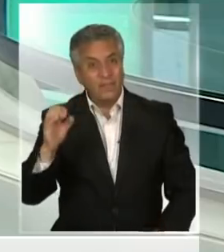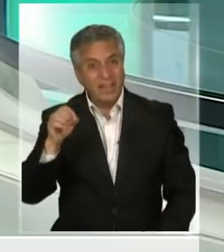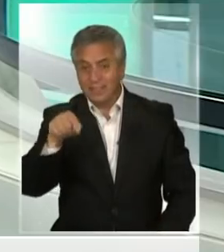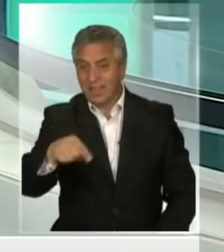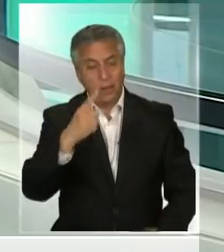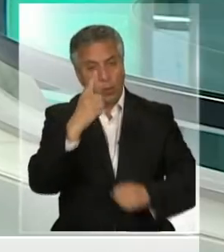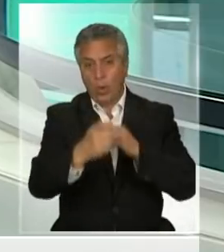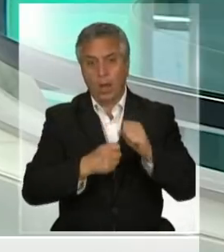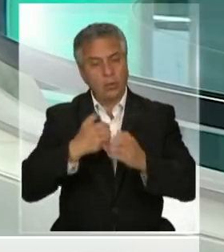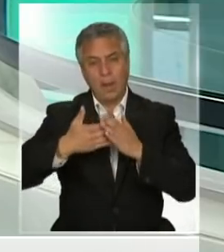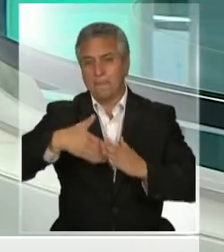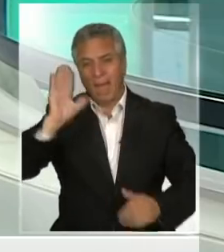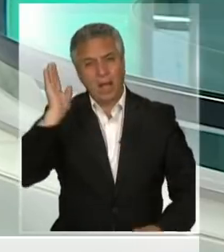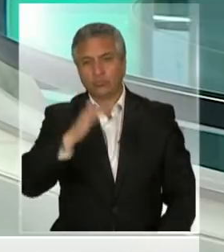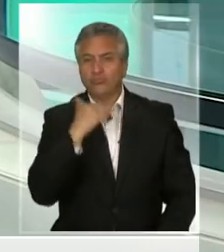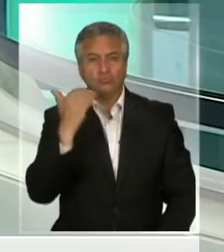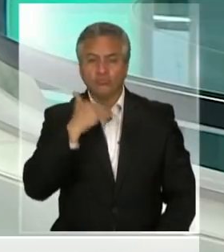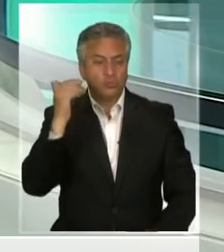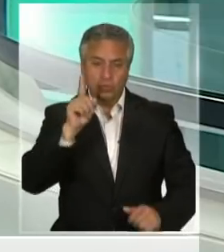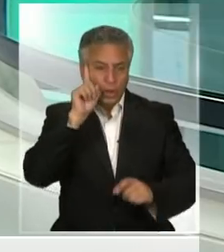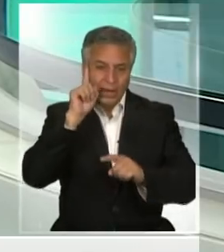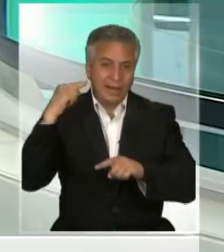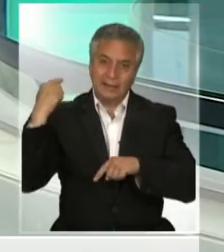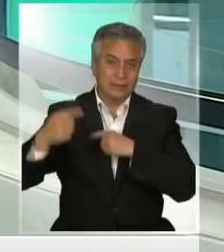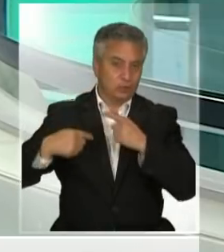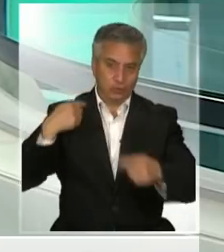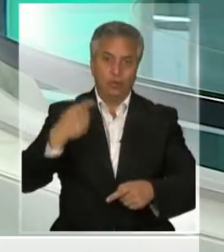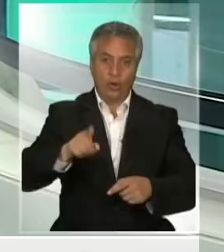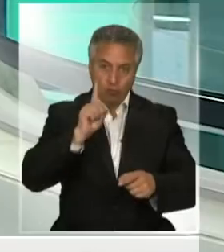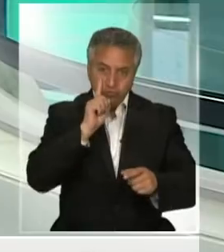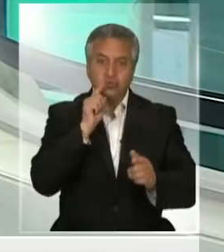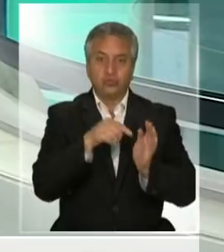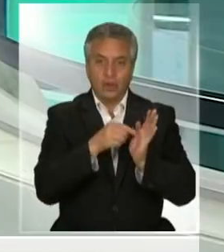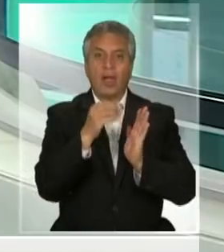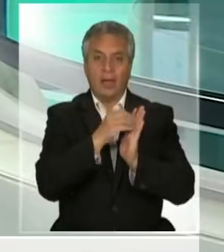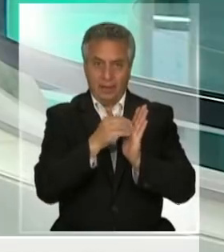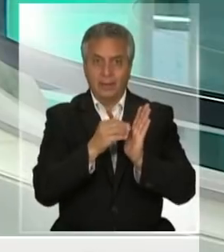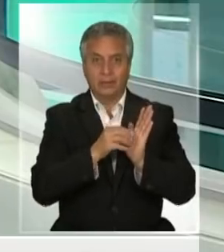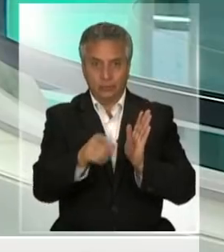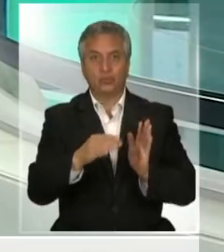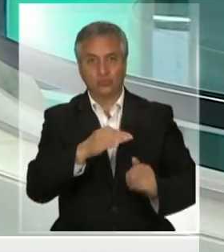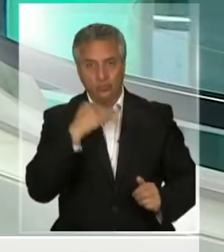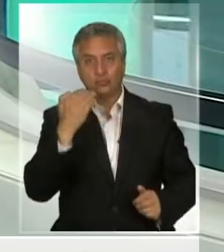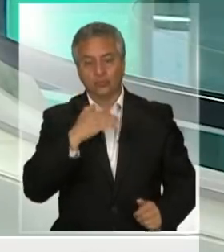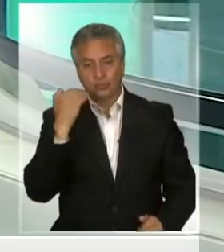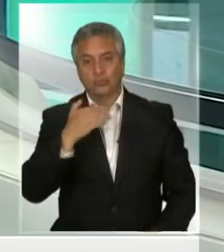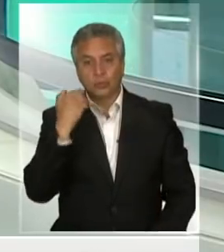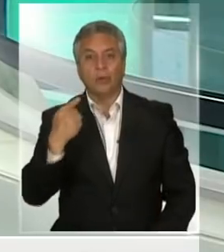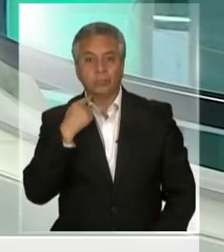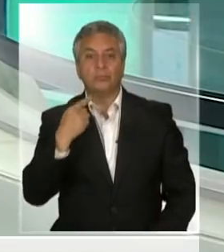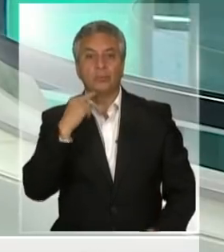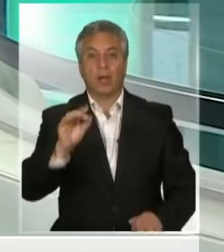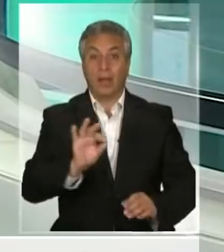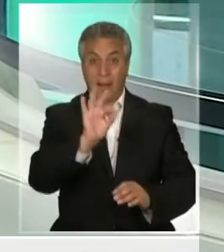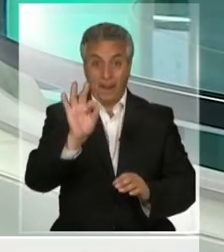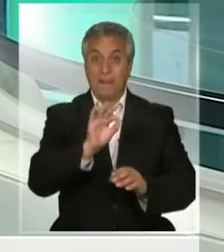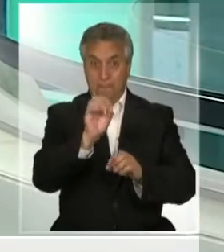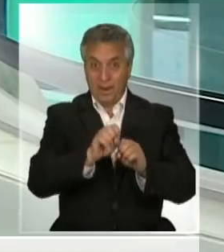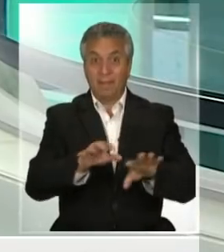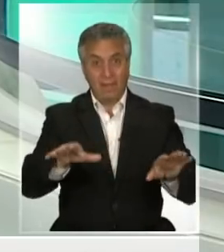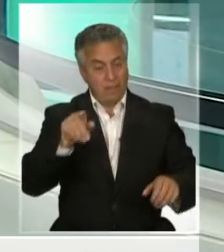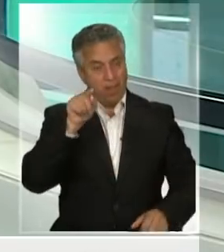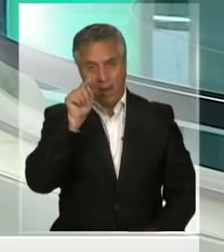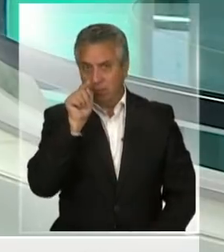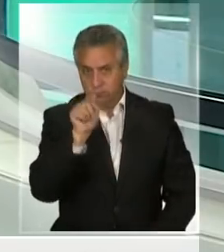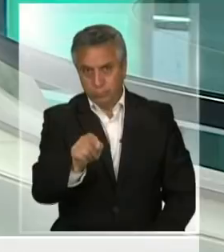con más muertes. En toda nuestra historia desde que tenemos registro de la cantidad de víctimas fatales y la pandemia es evidentemente